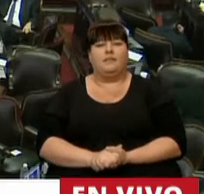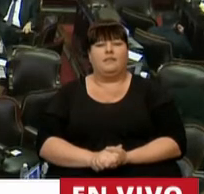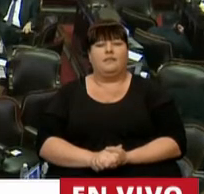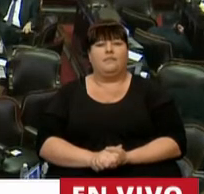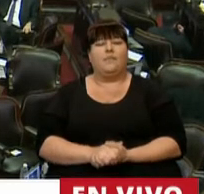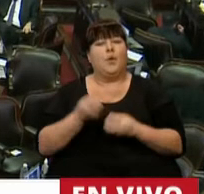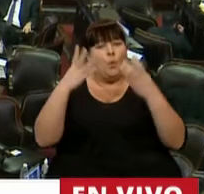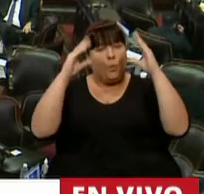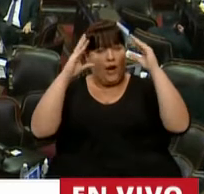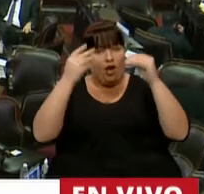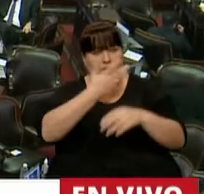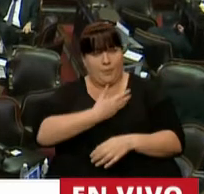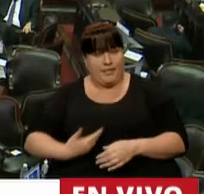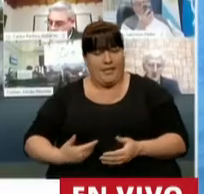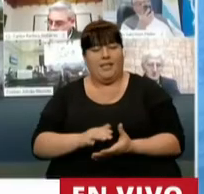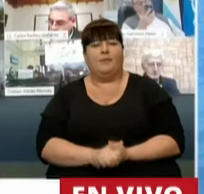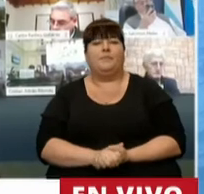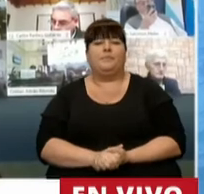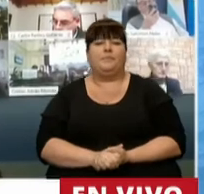Buenas noches, señor presidente.